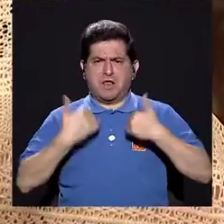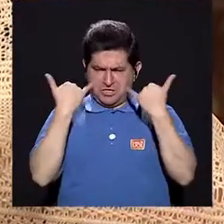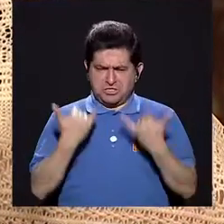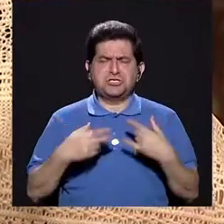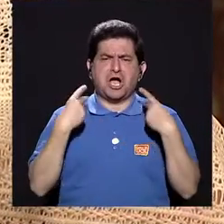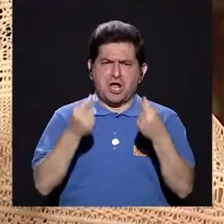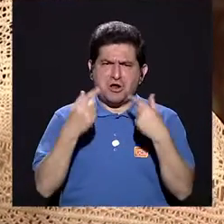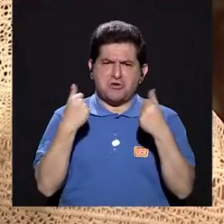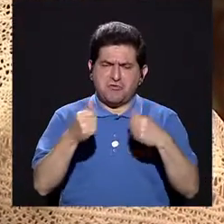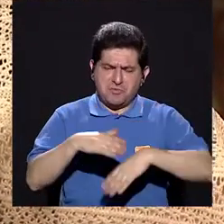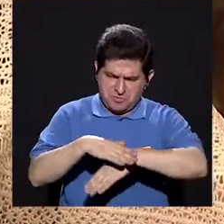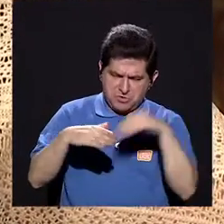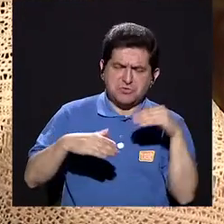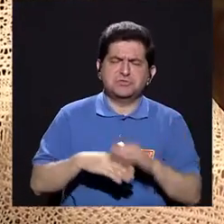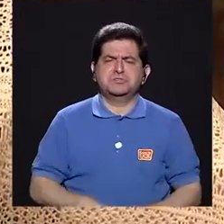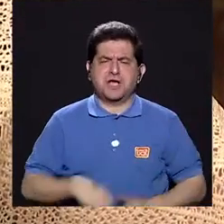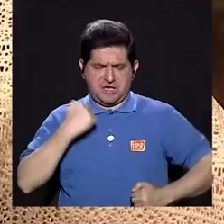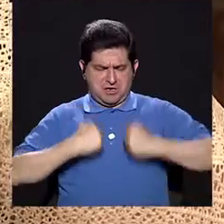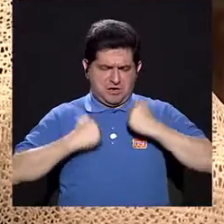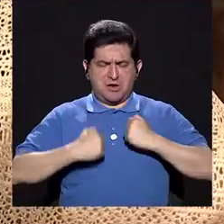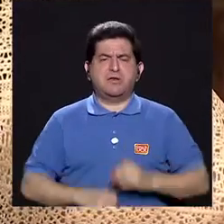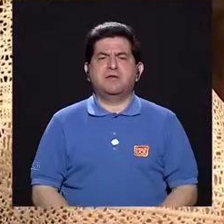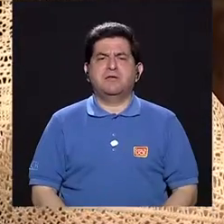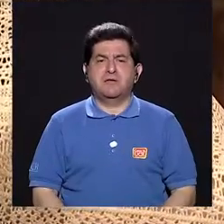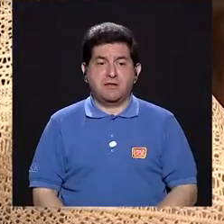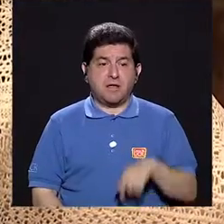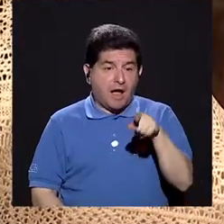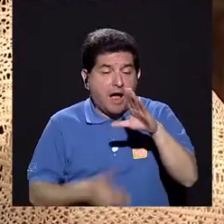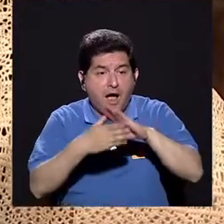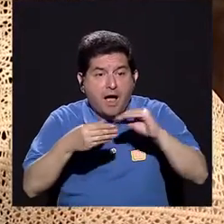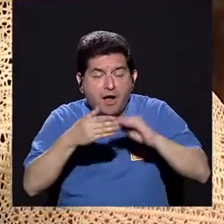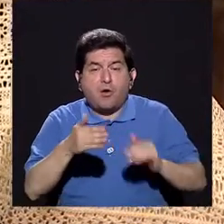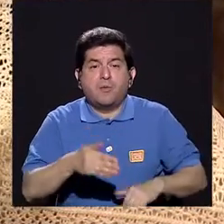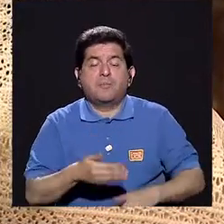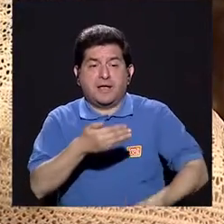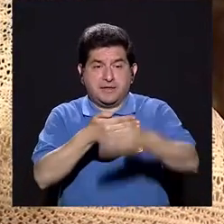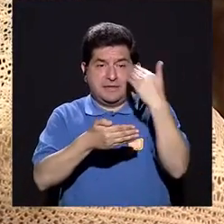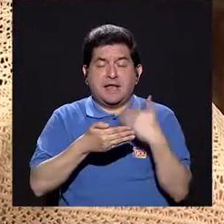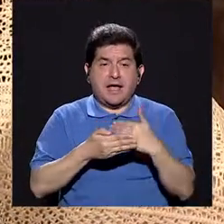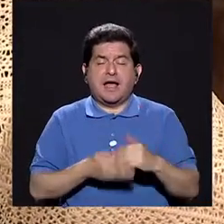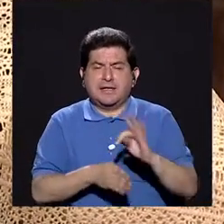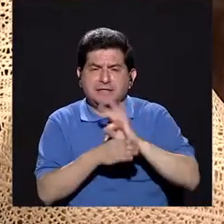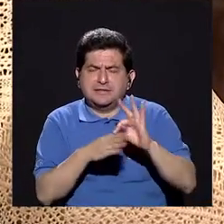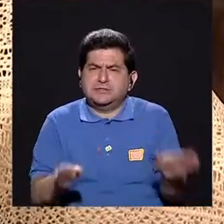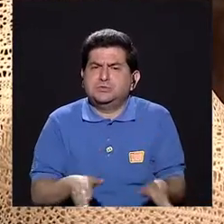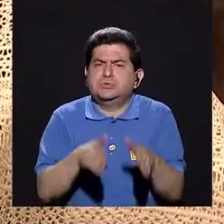él solito sale rápido del baño. Viene comentando cómo fue la terapia anterior,